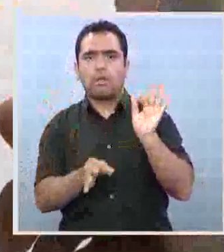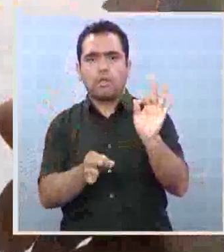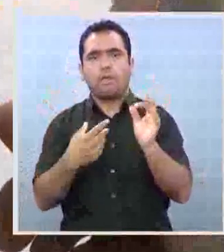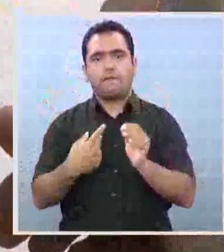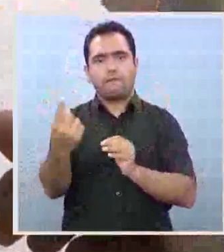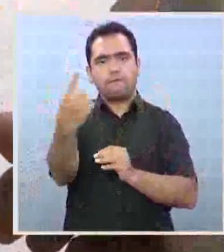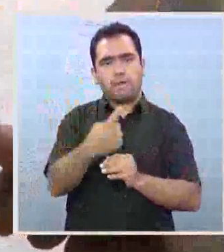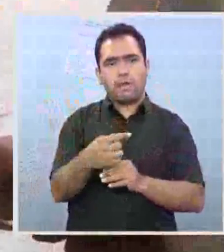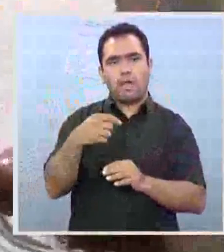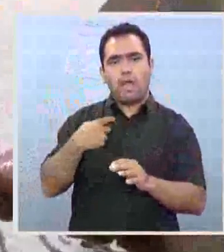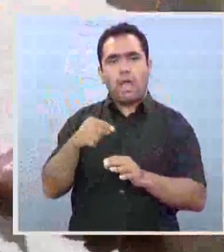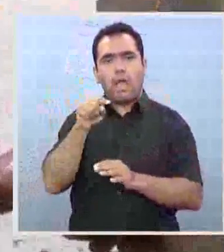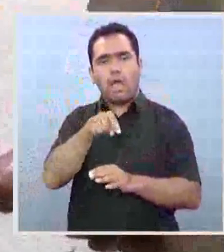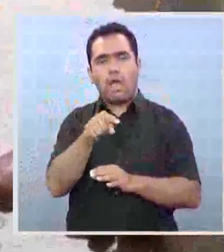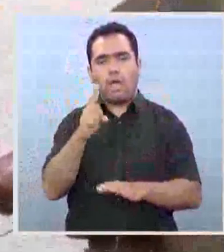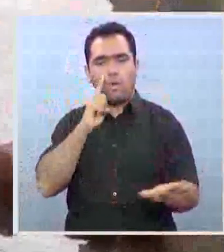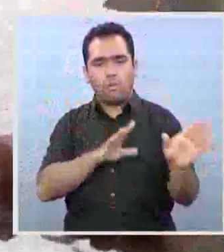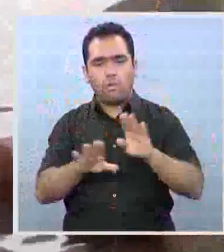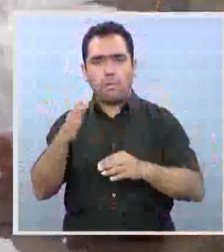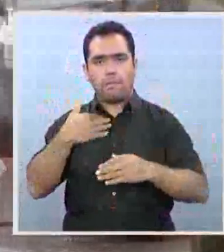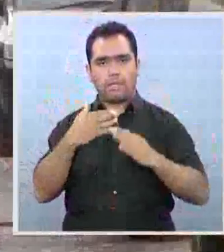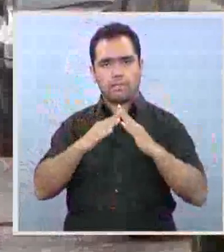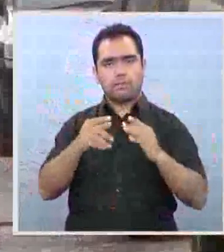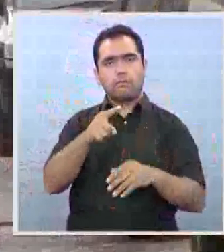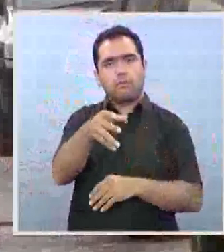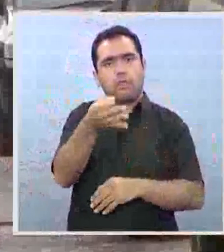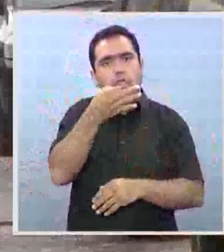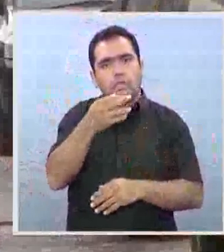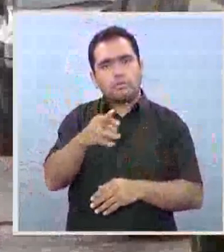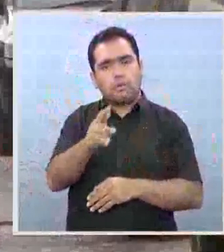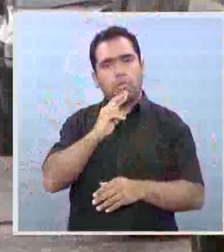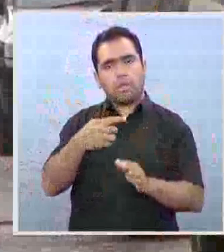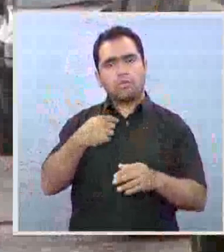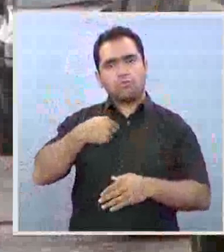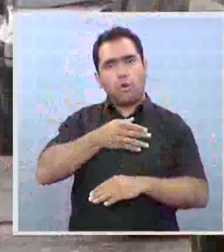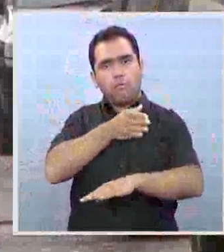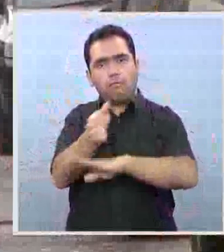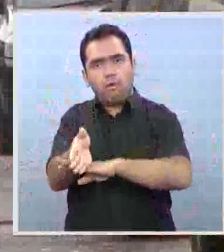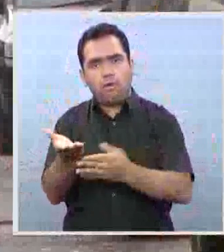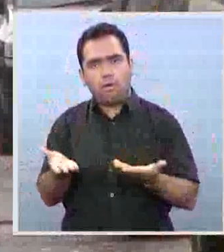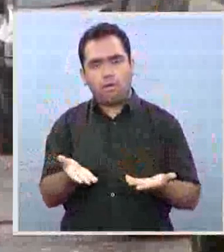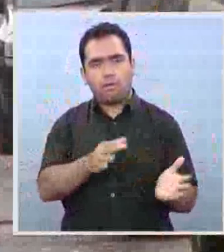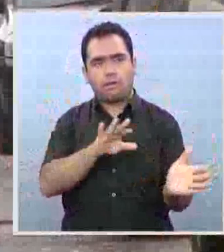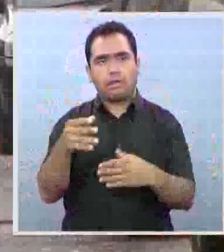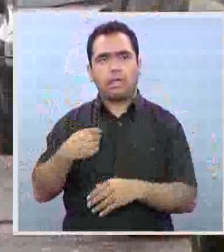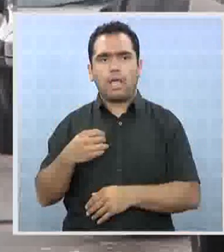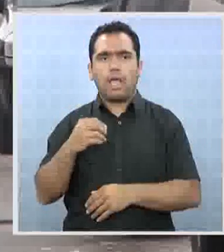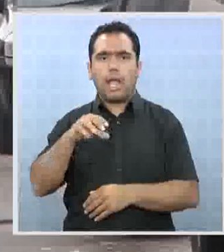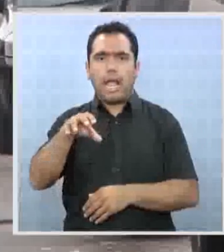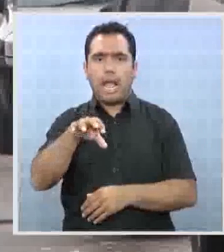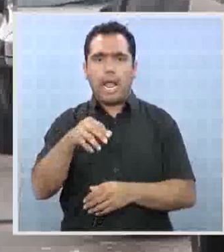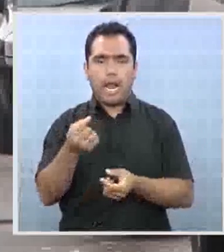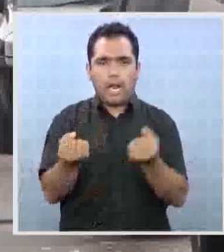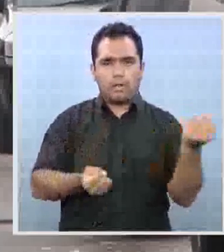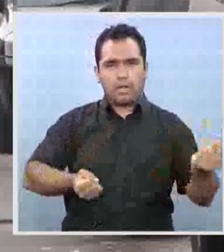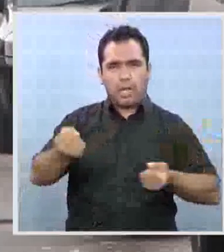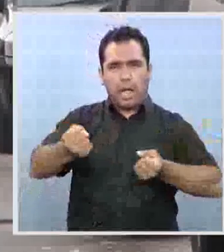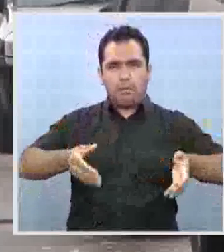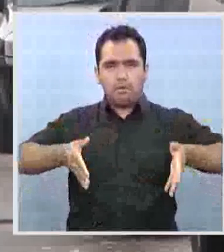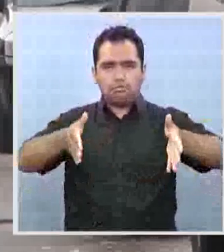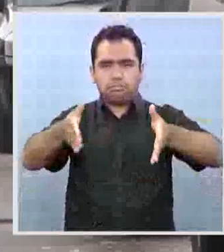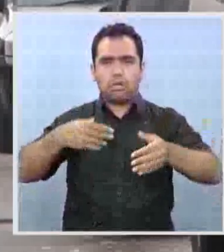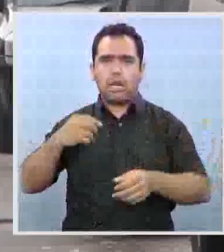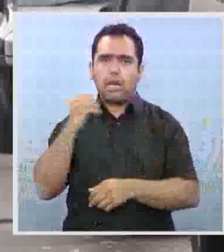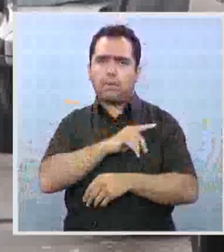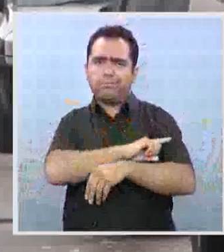viniera a desinfectar mi casa, lo que ellos me dicen que yo tengo que ir personalmente. Dicen que el camión extractor llegó en breve tiempo. Sin